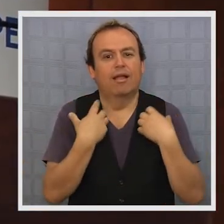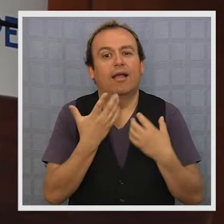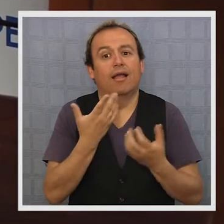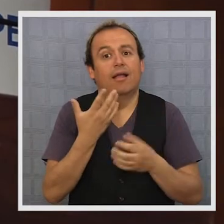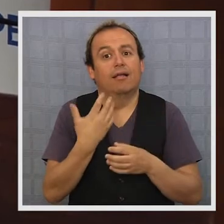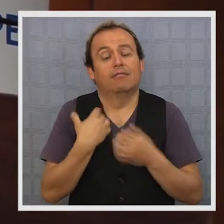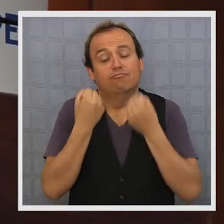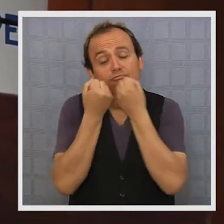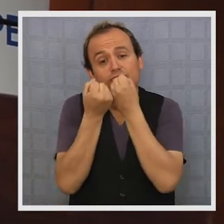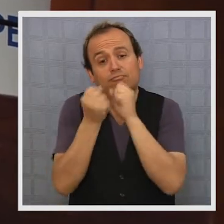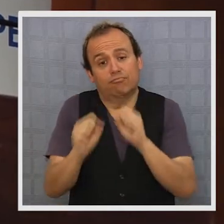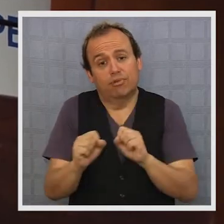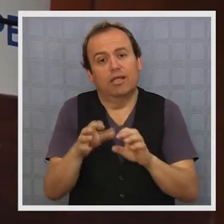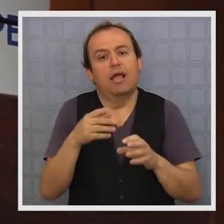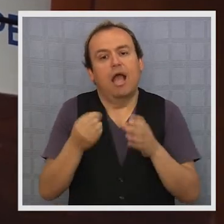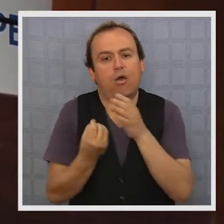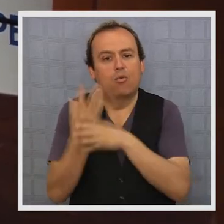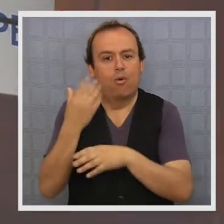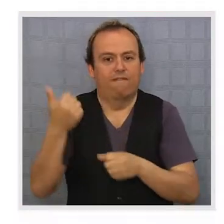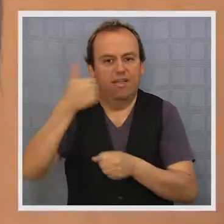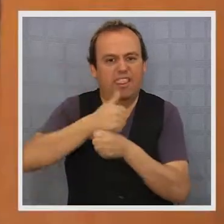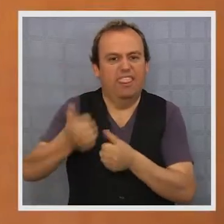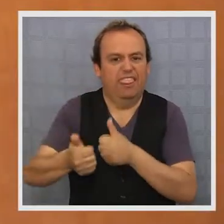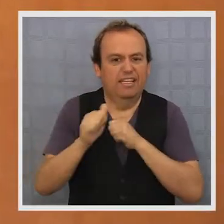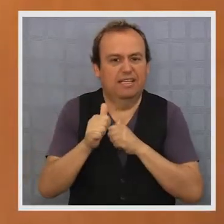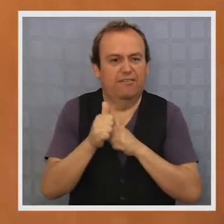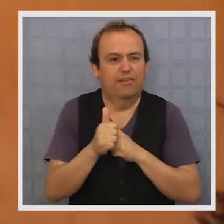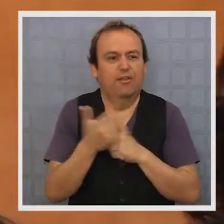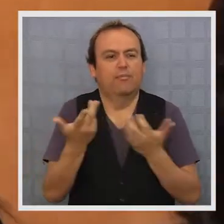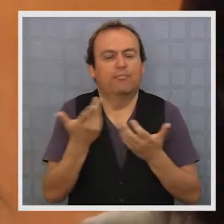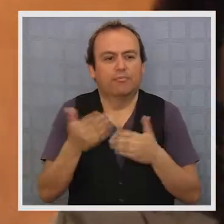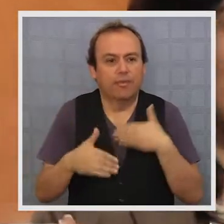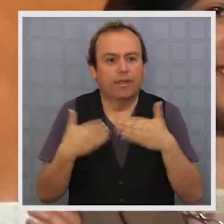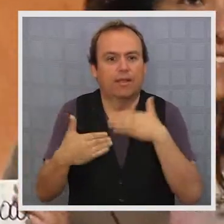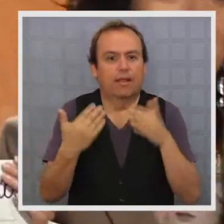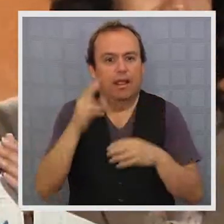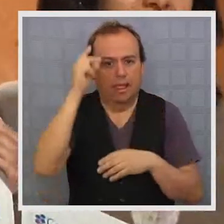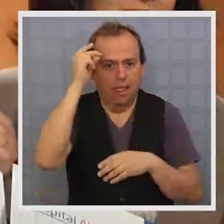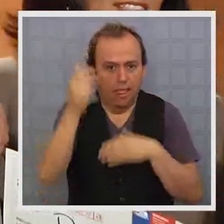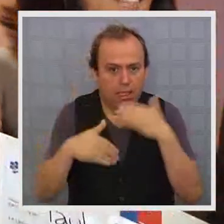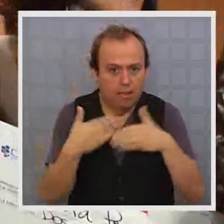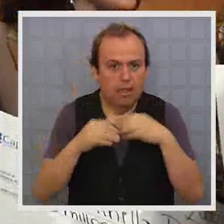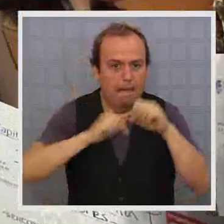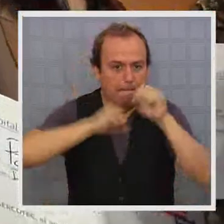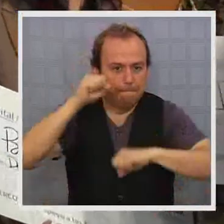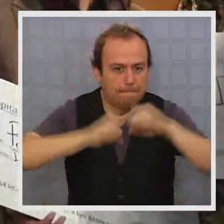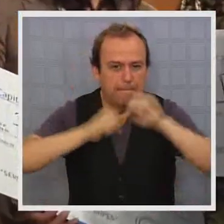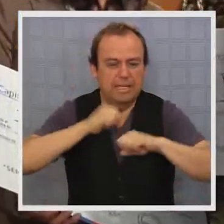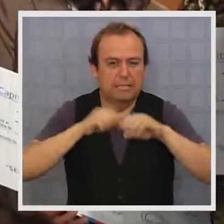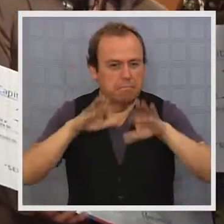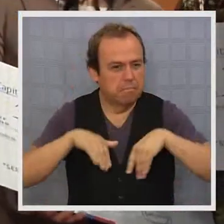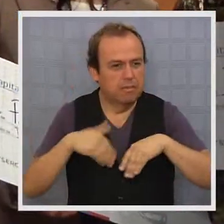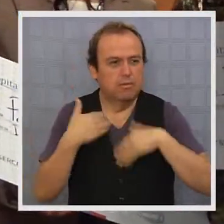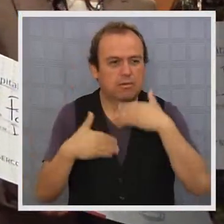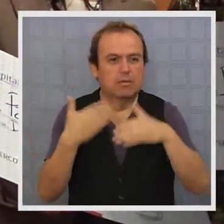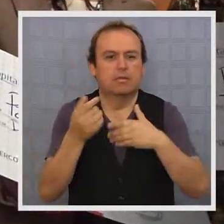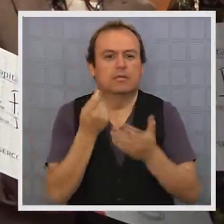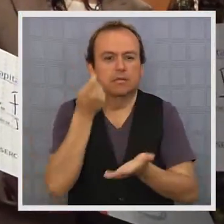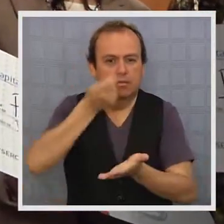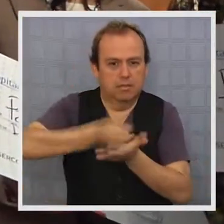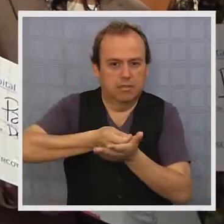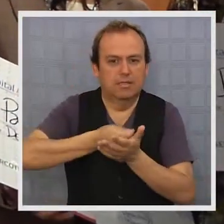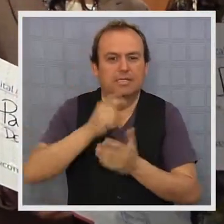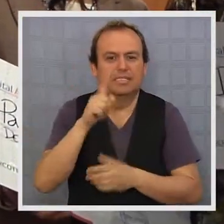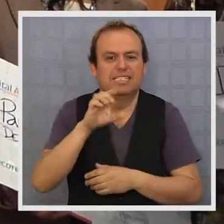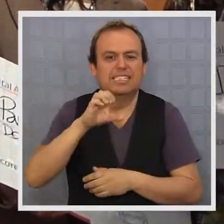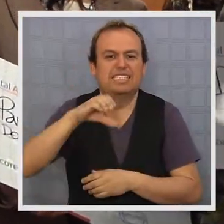mayores desafíos que tiene la nueva directora, aunque también lo es que los emprendedores puedan continuar con sus empresas más allá del capital